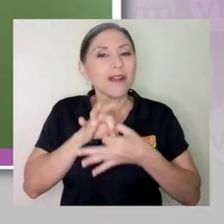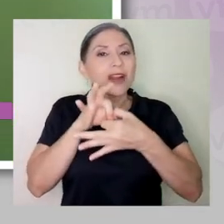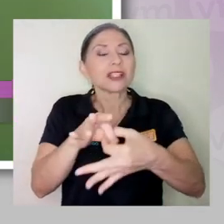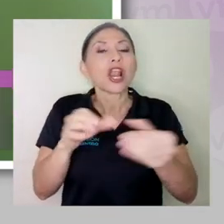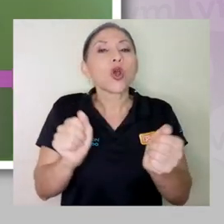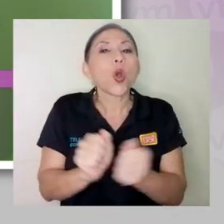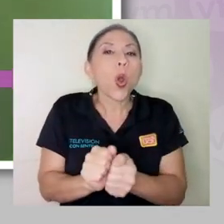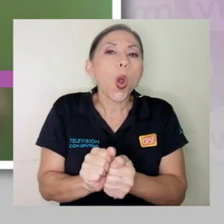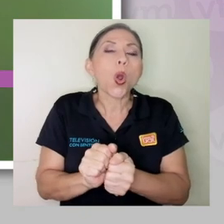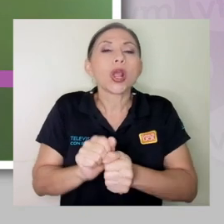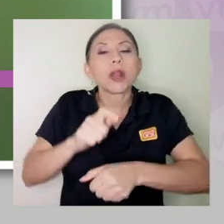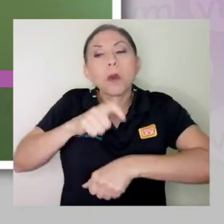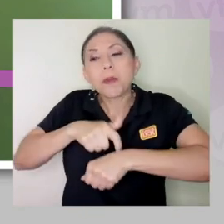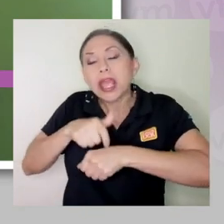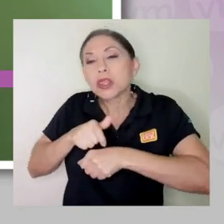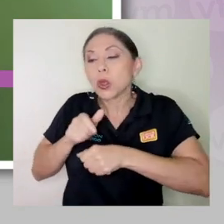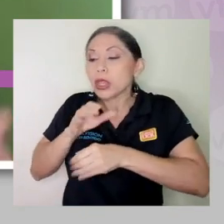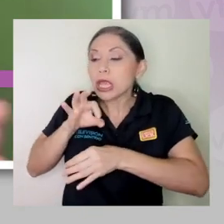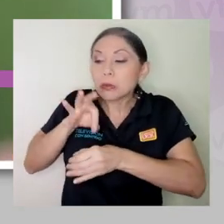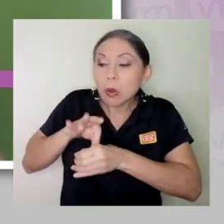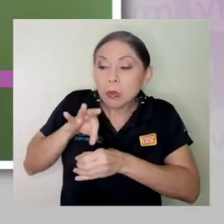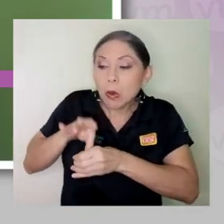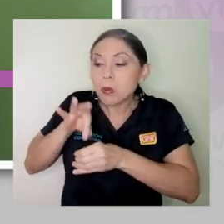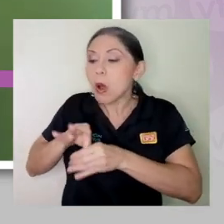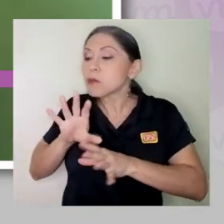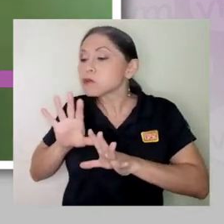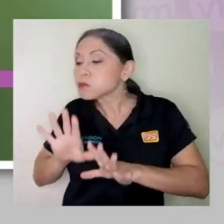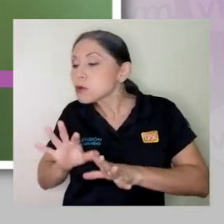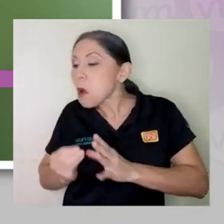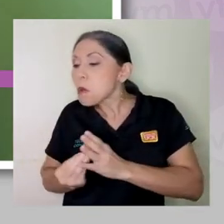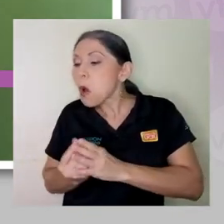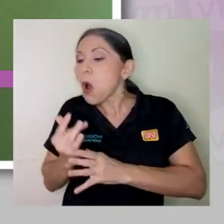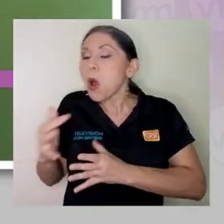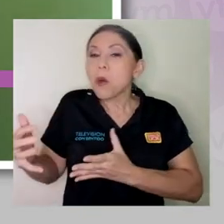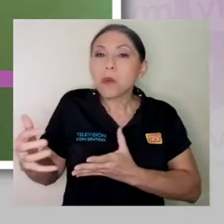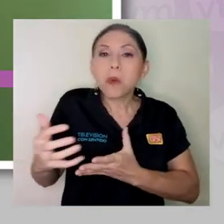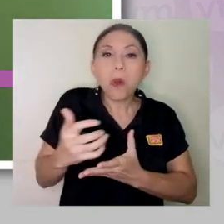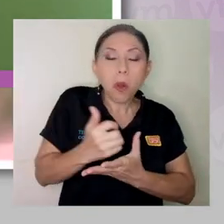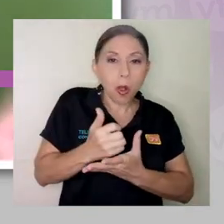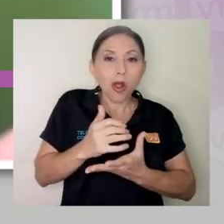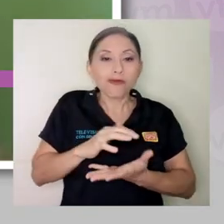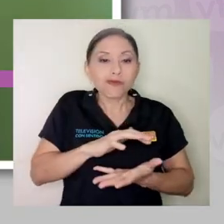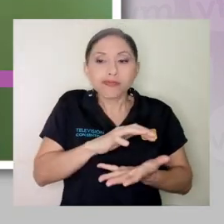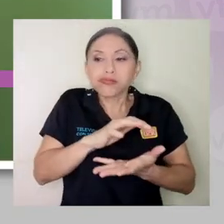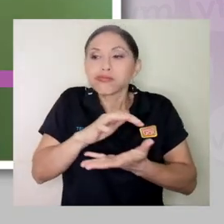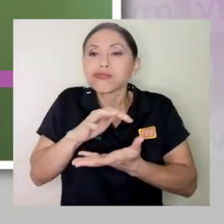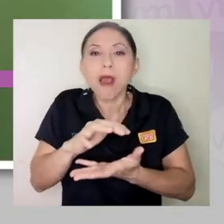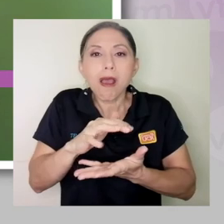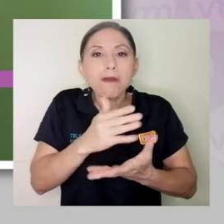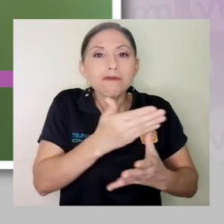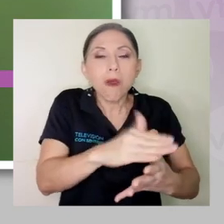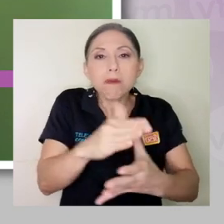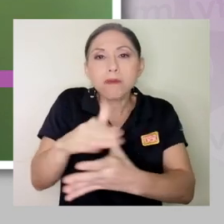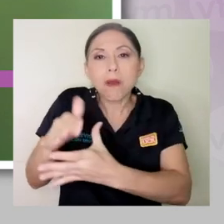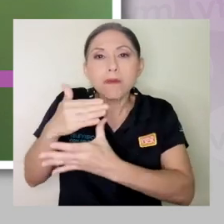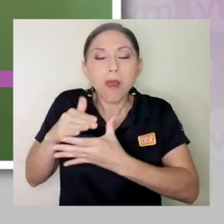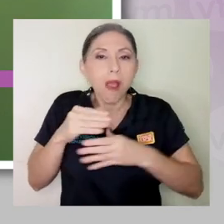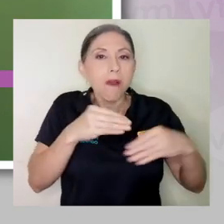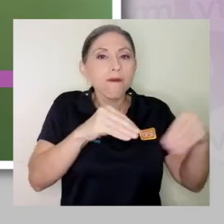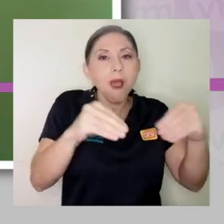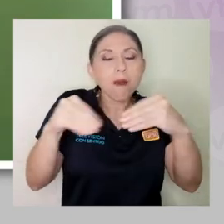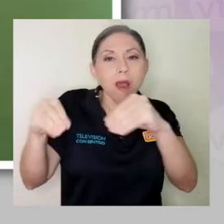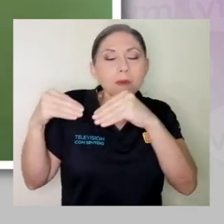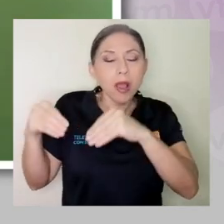relacionado con el manejo que se da en la cosecha, post cosecha, toda la parte comercial de la